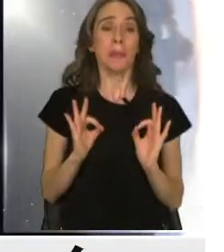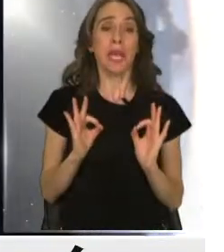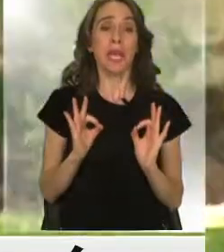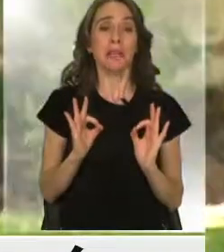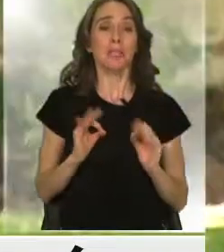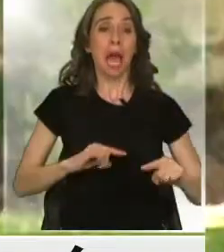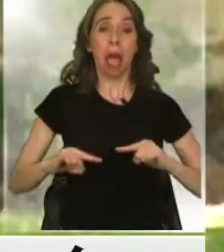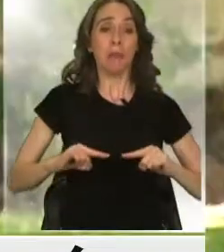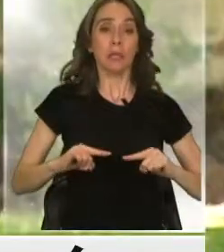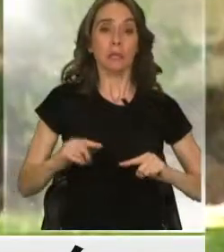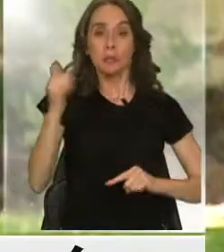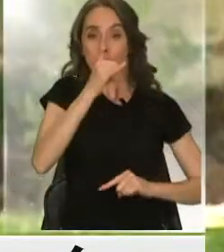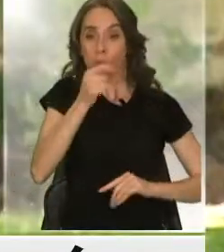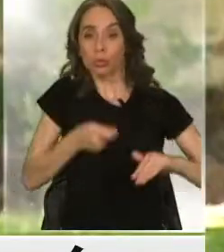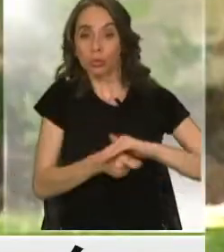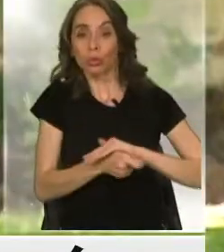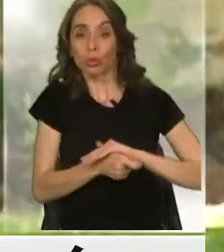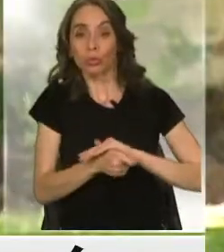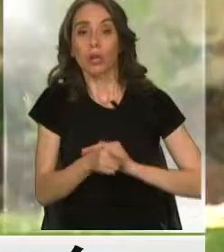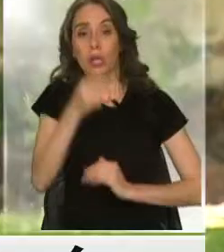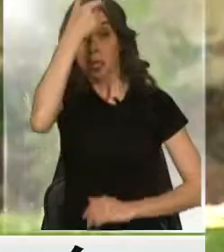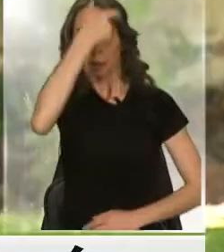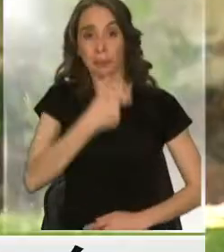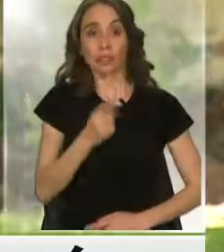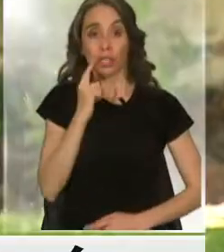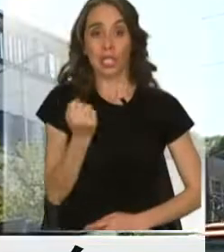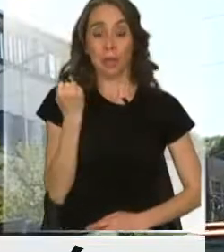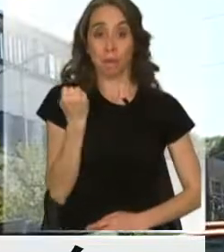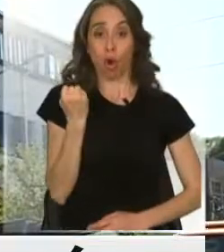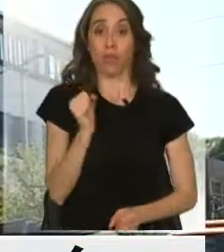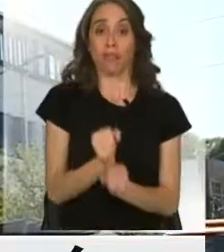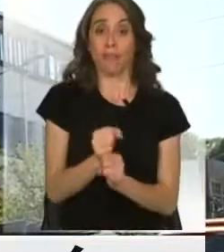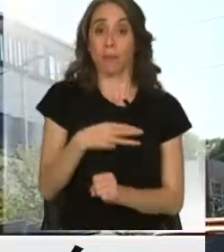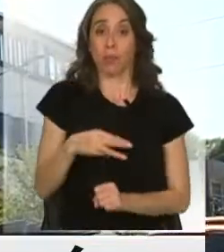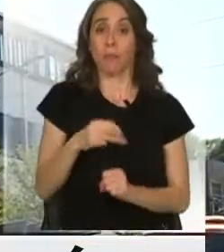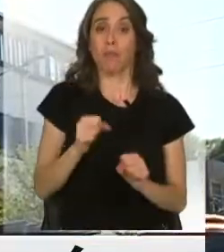Una persona que tiene poder puede hacer mucho en una municipalidad.